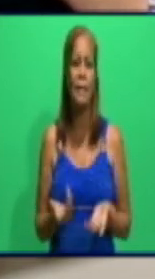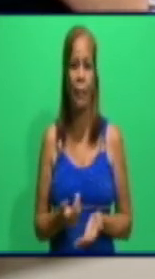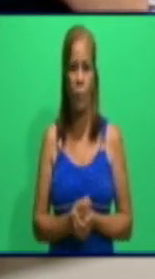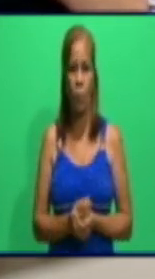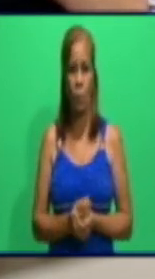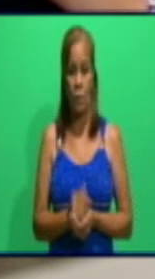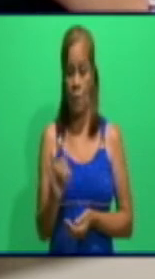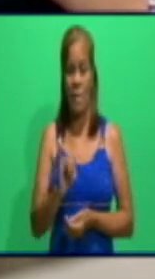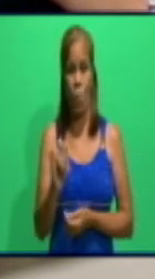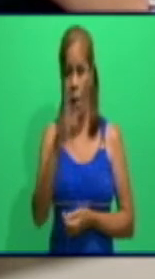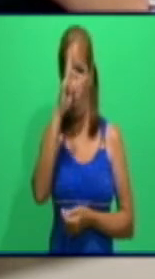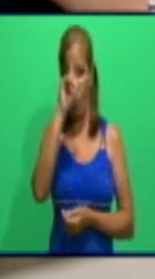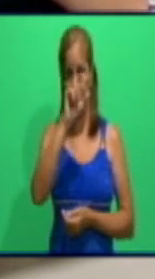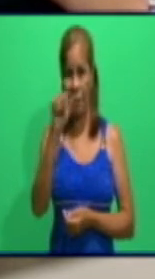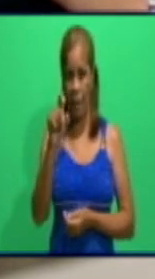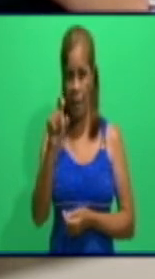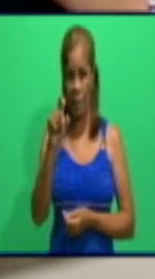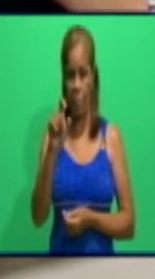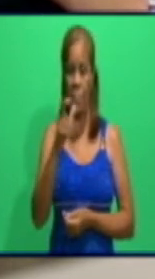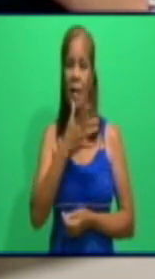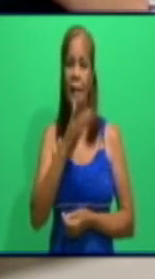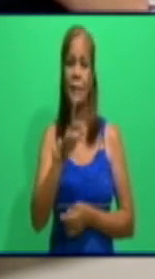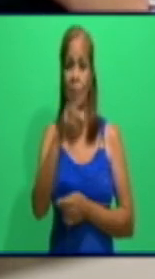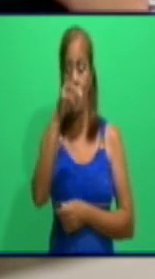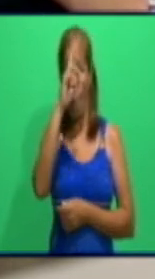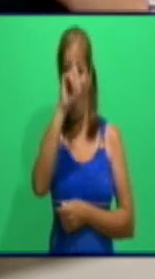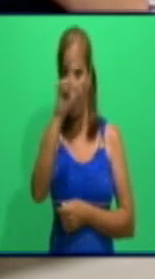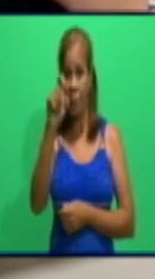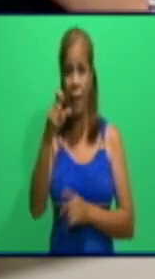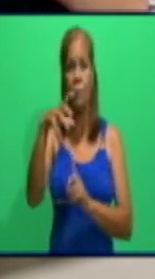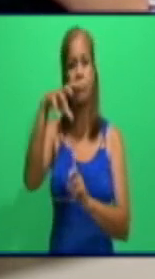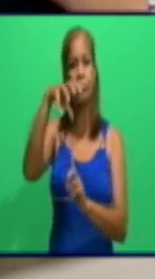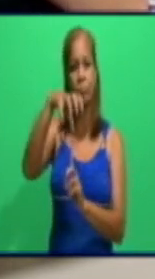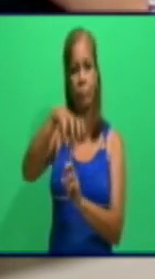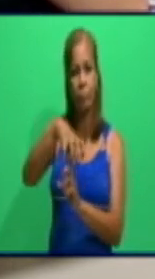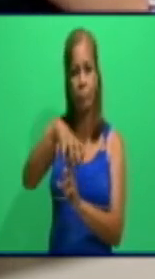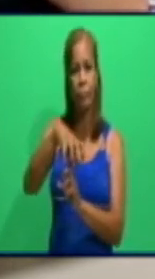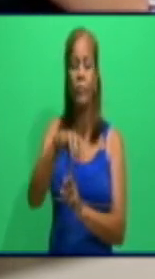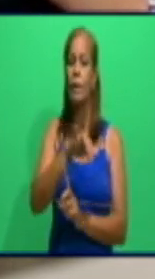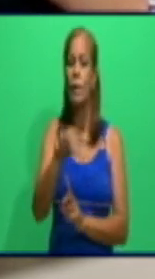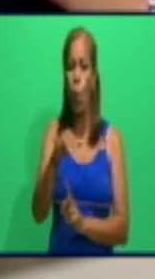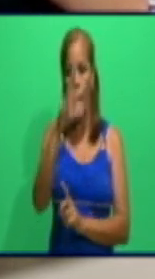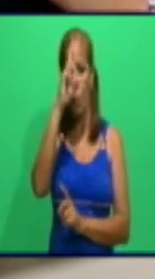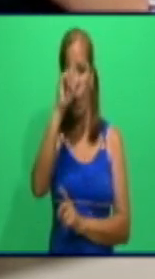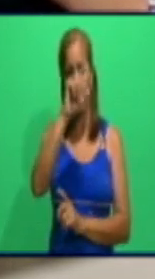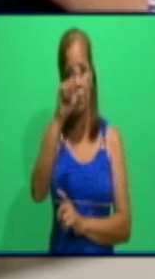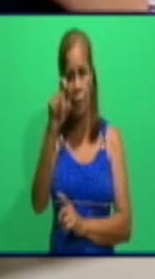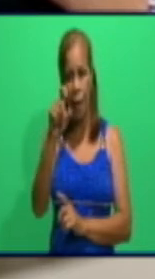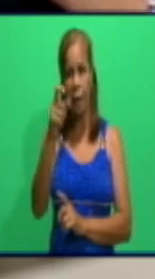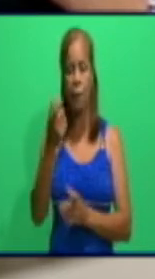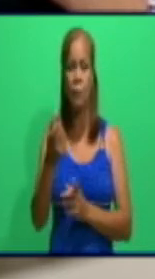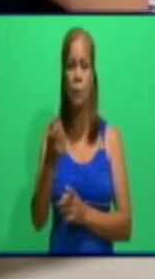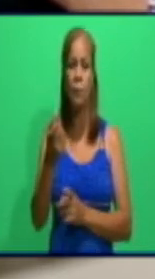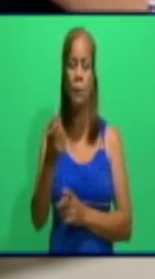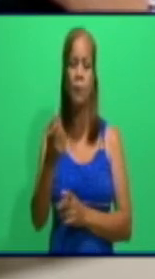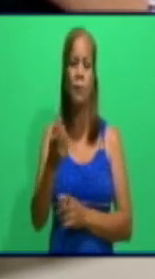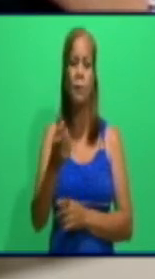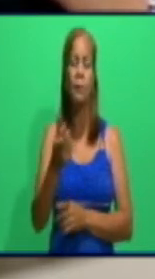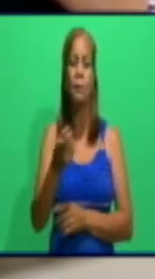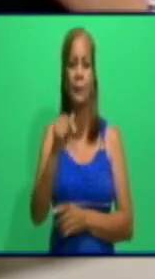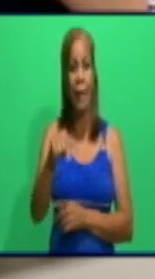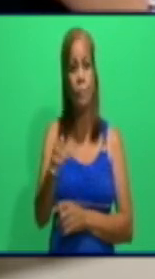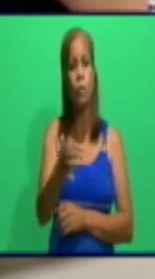hospitales en campaña. Bueno, un hospital en campaña no lleva el mismo funcionamiento que el hospital Carlos Manuel de Céspedes en tiempo de normalidad, ¿verdad?